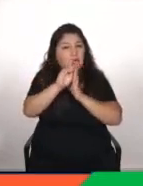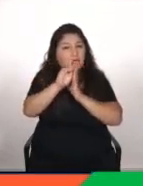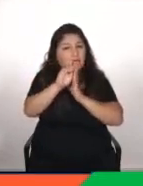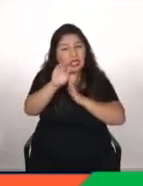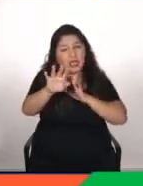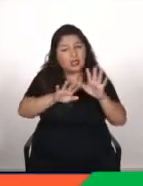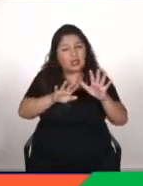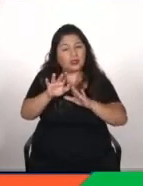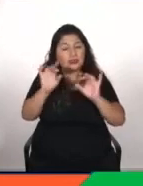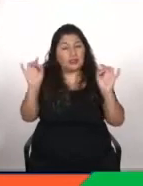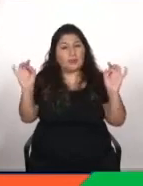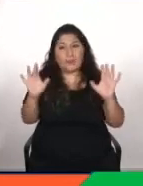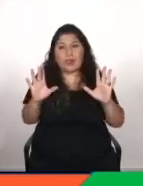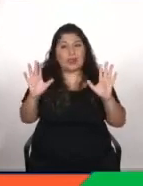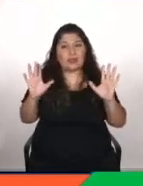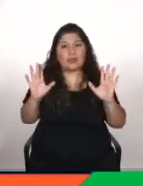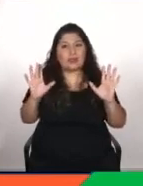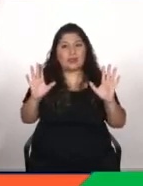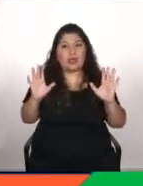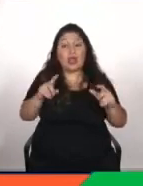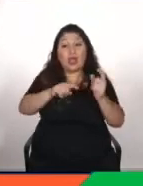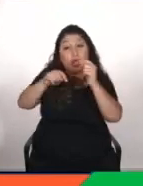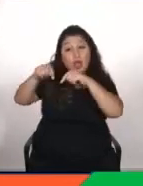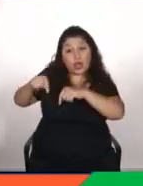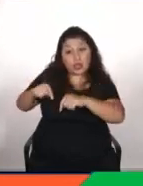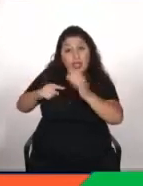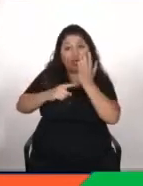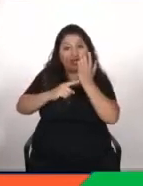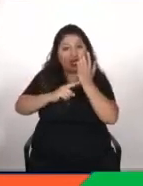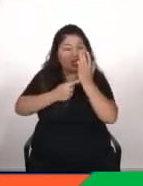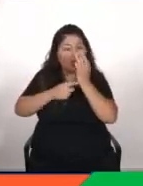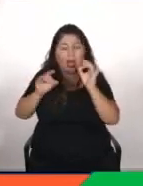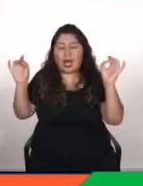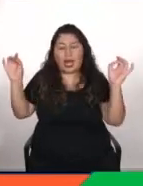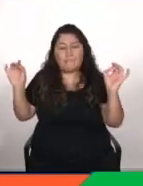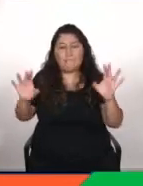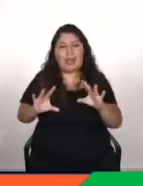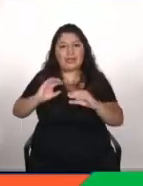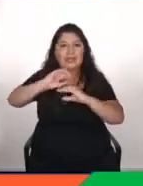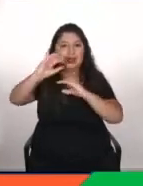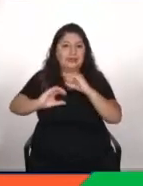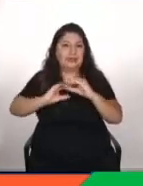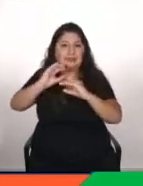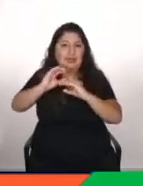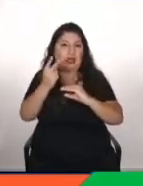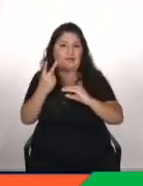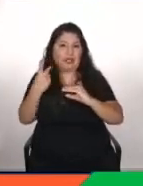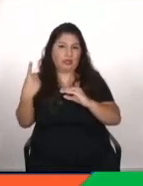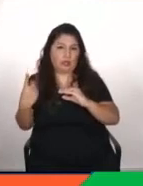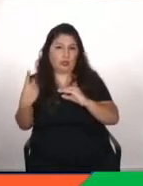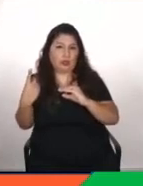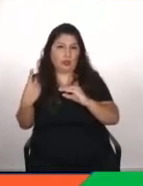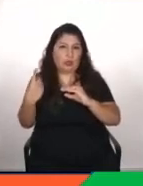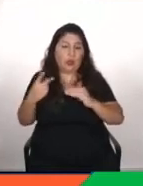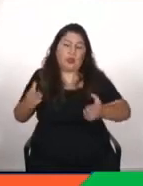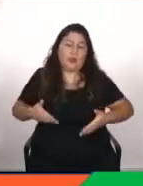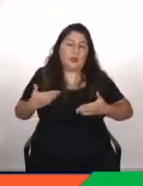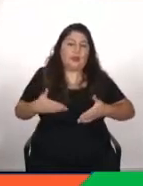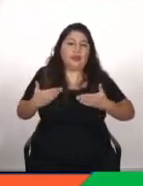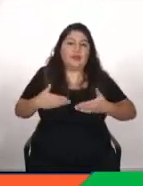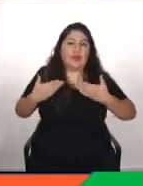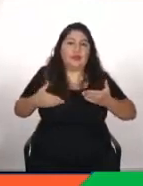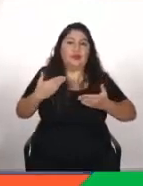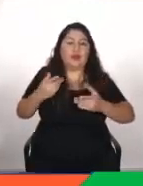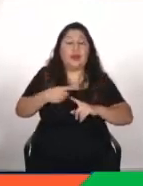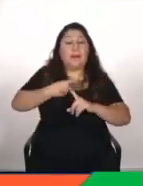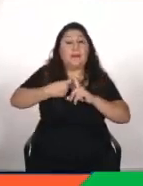la tecnología a día de hoy es la magia del siglo XXI y en ese sentido pues bastante bastante motivador más aún cuando ahora